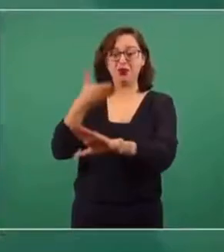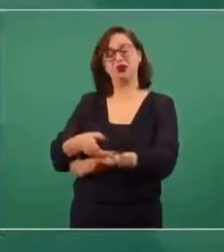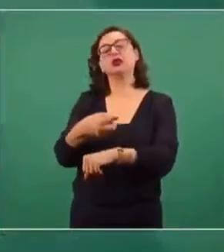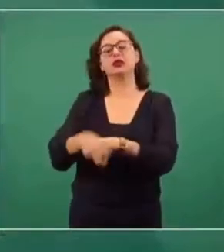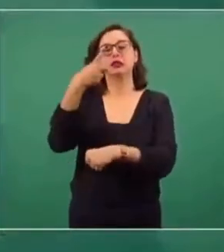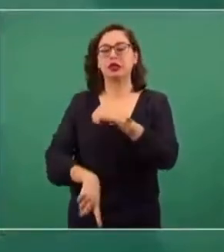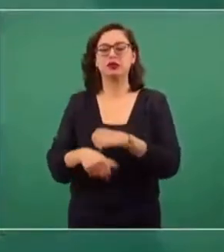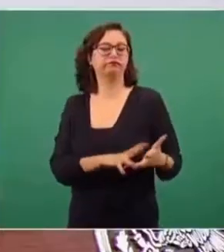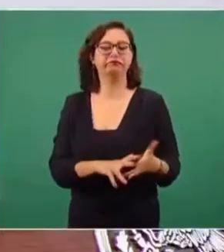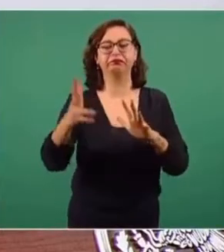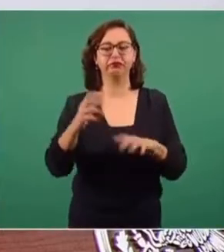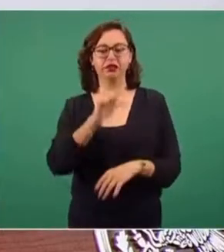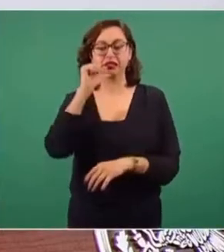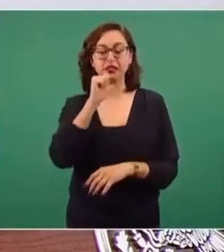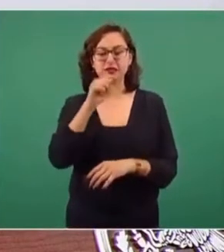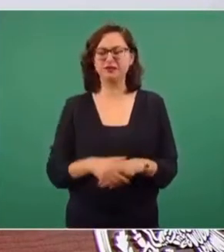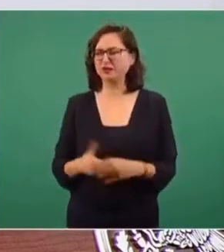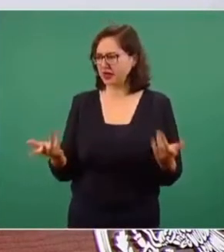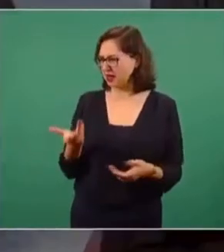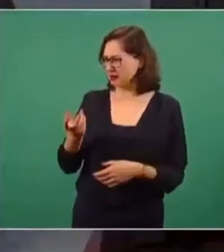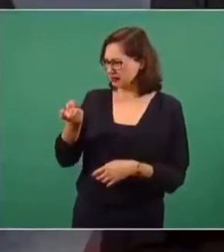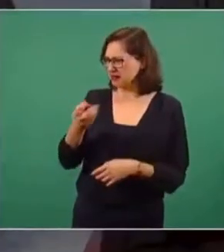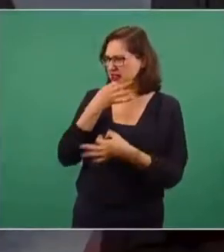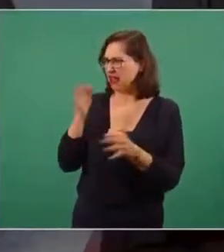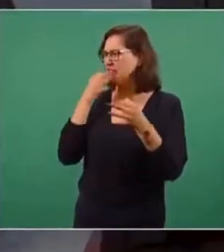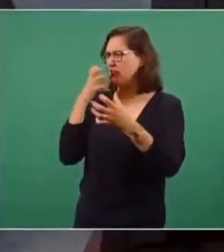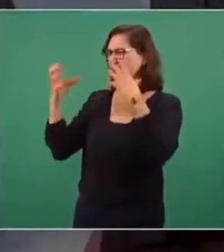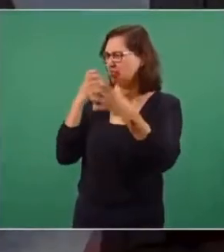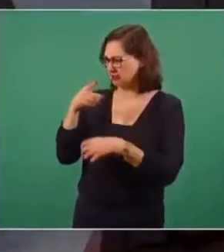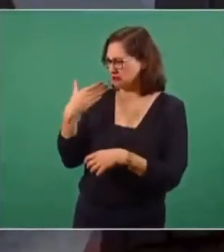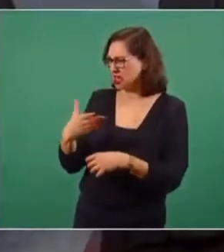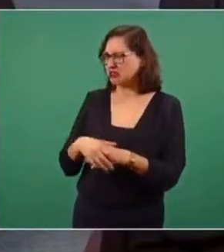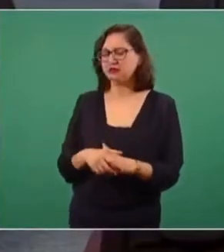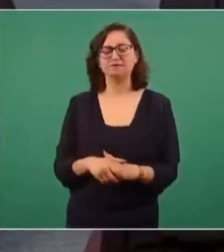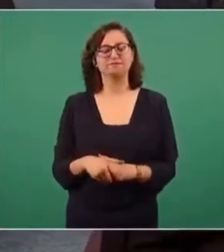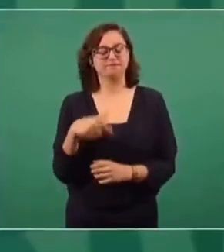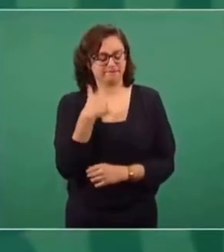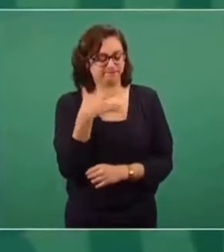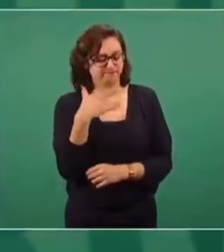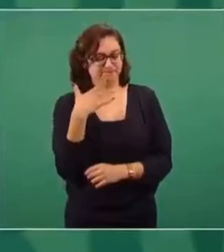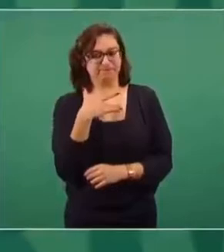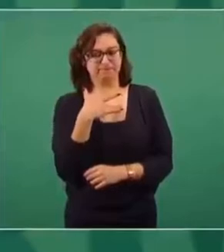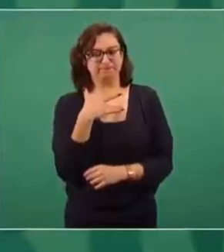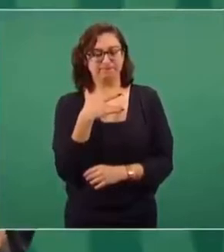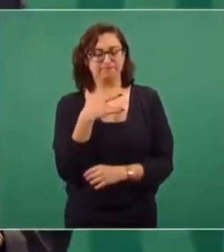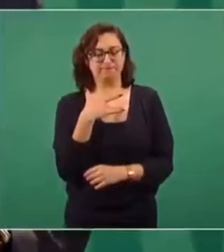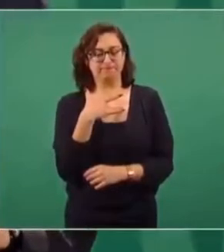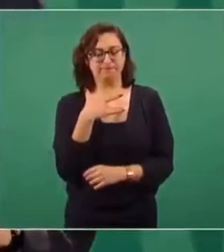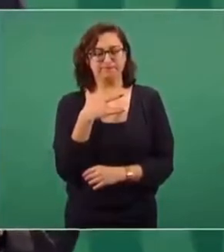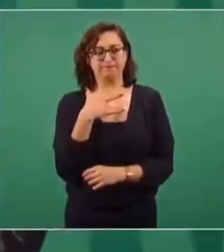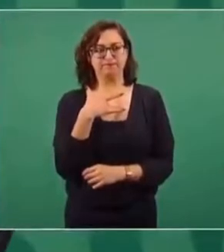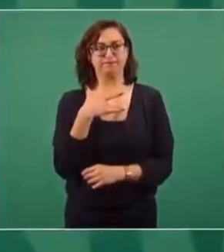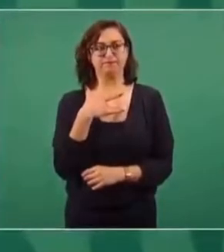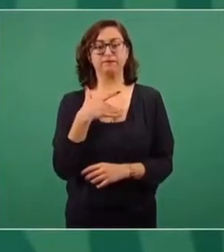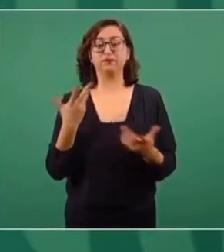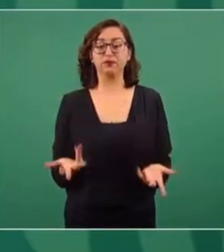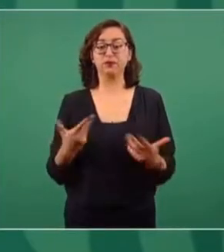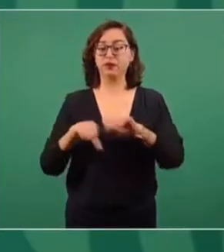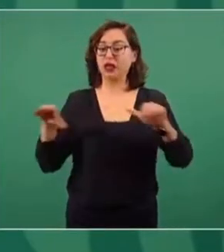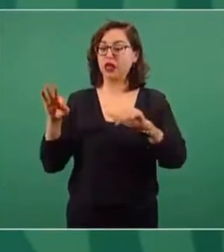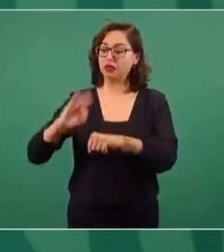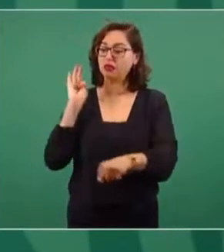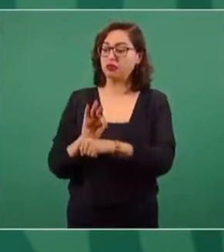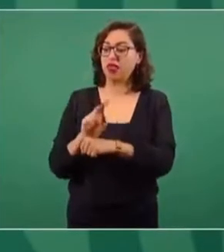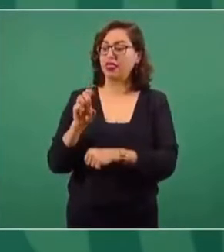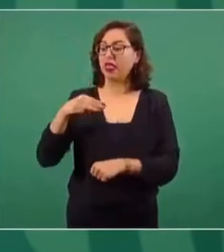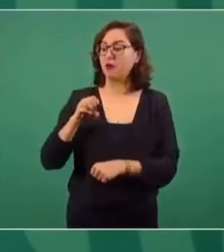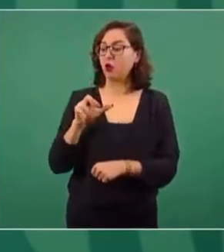han avalado fraudes electorales. ¿Es adecuado hacer este tipo de amagos, presidente? Yo siento que el derecho a defender la democracia